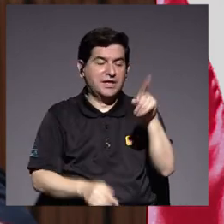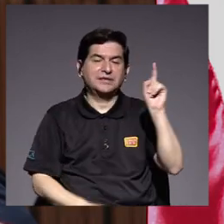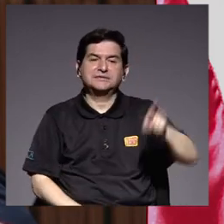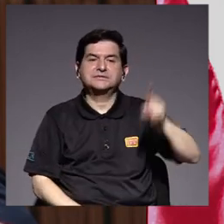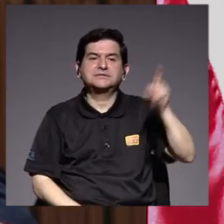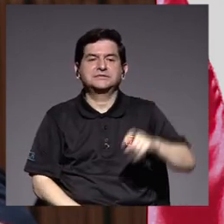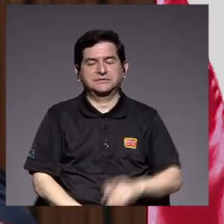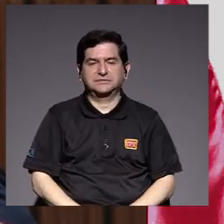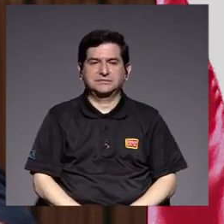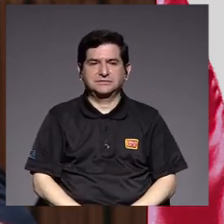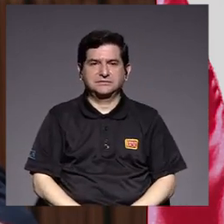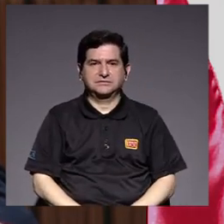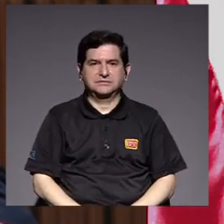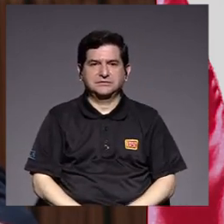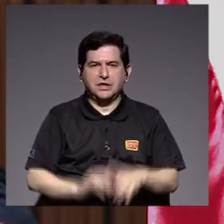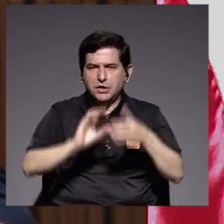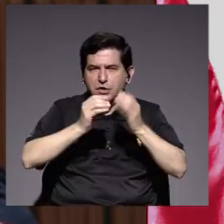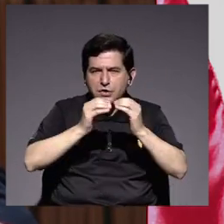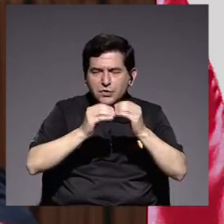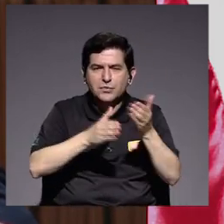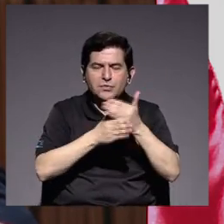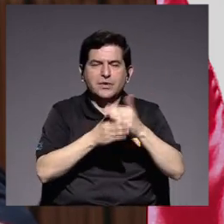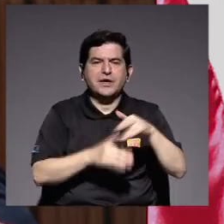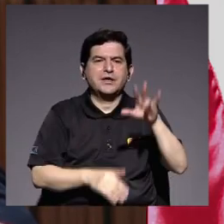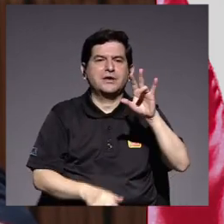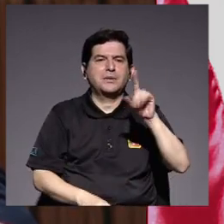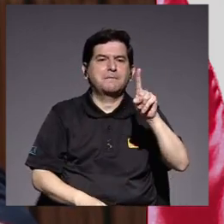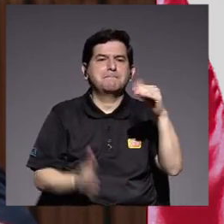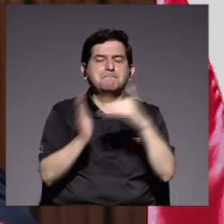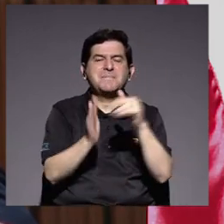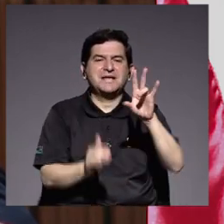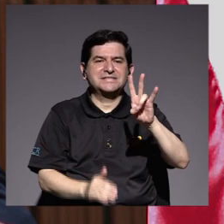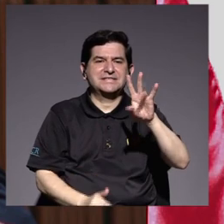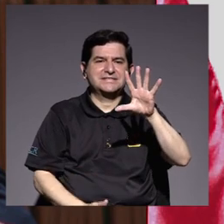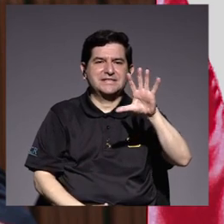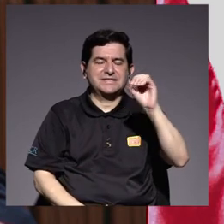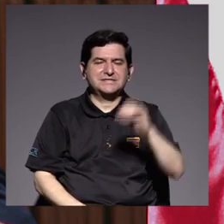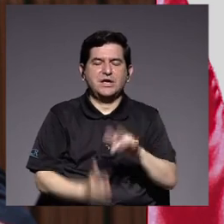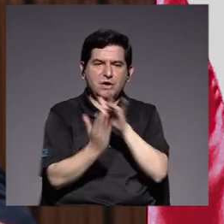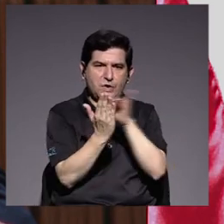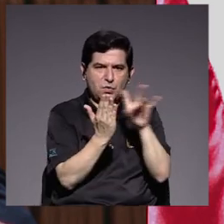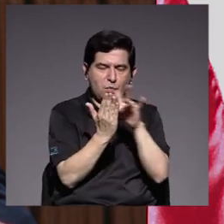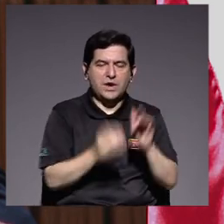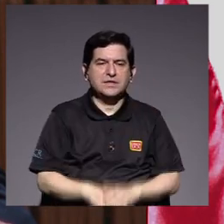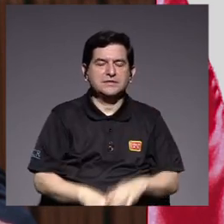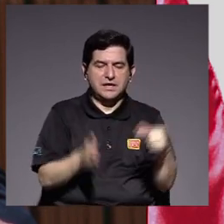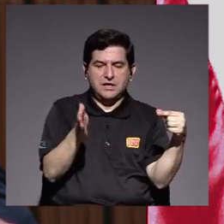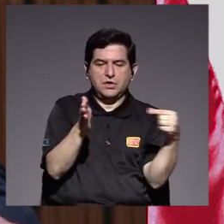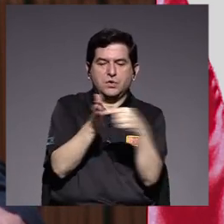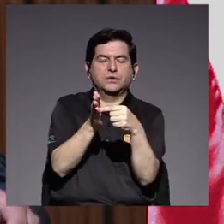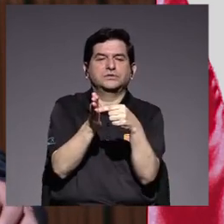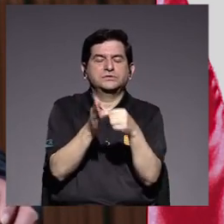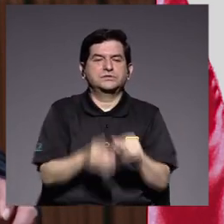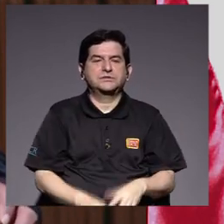requieran en total se han distribuido mil setecientas cincuenta tabletas con un chip de datos